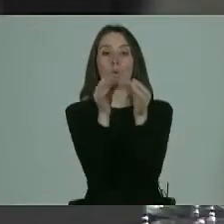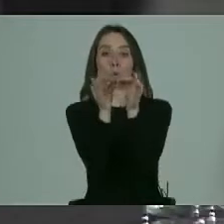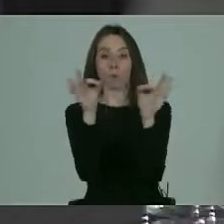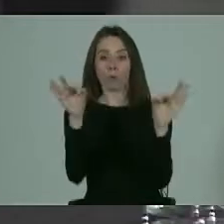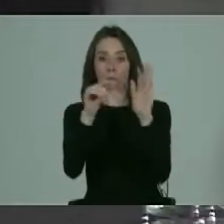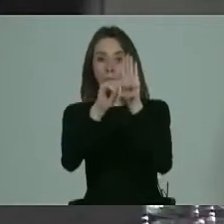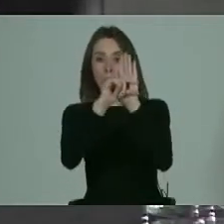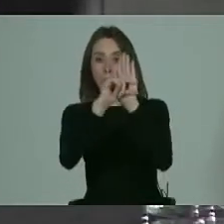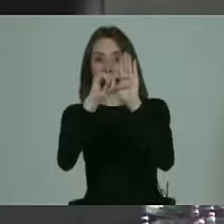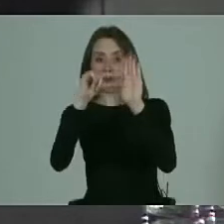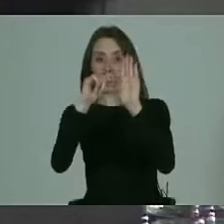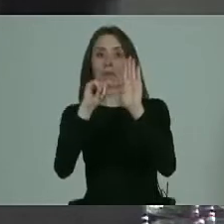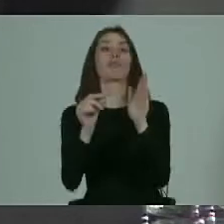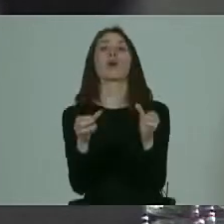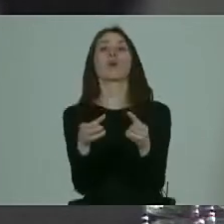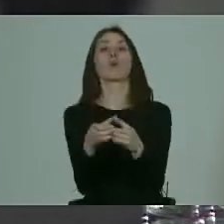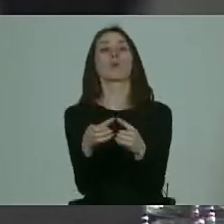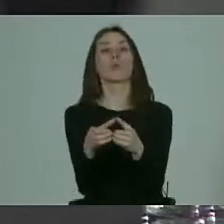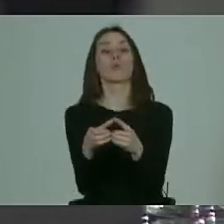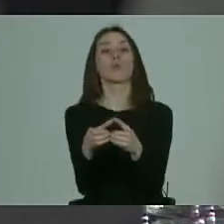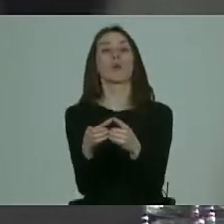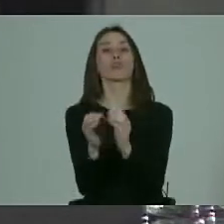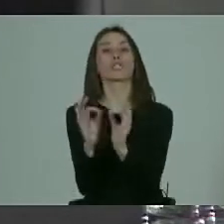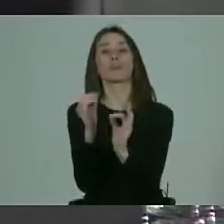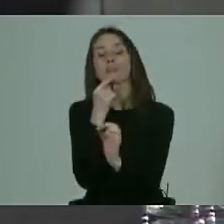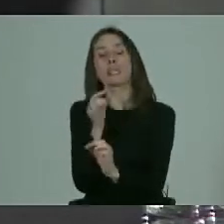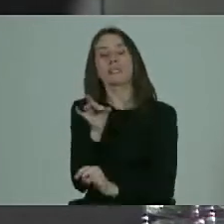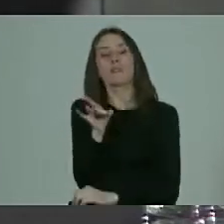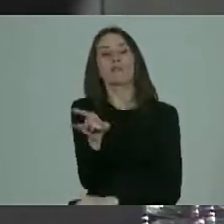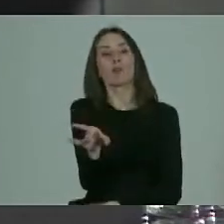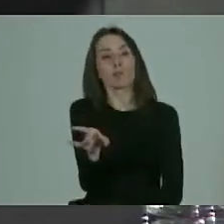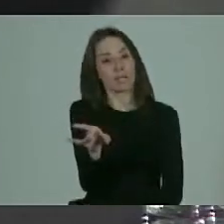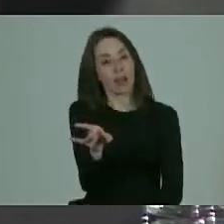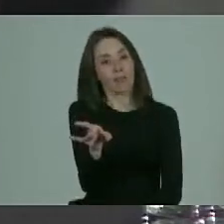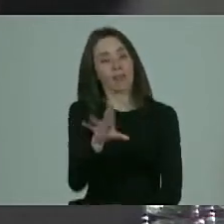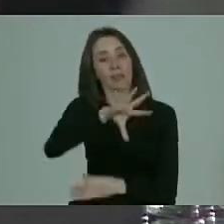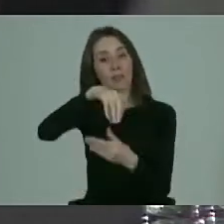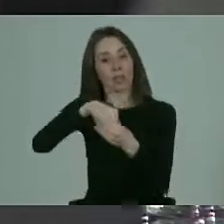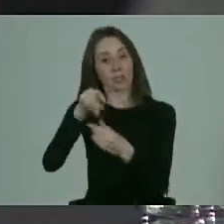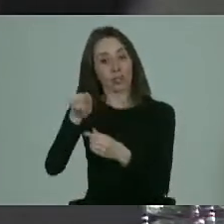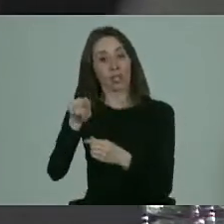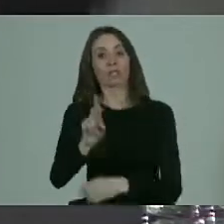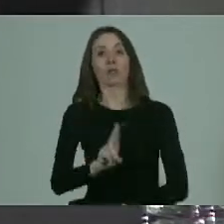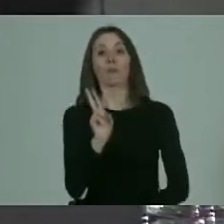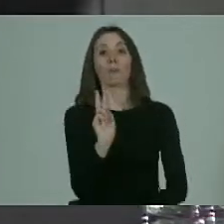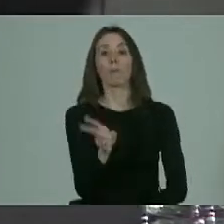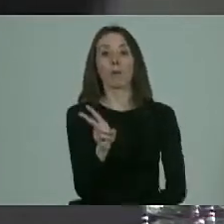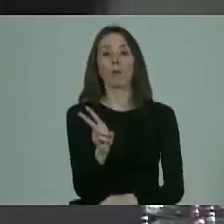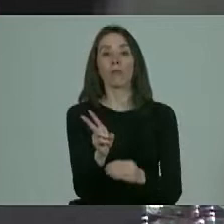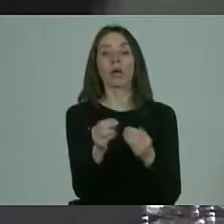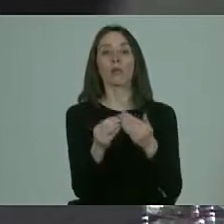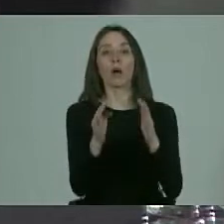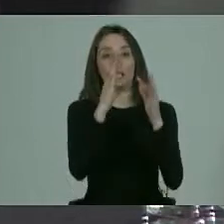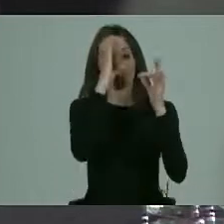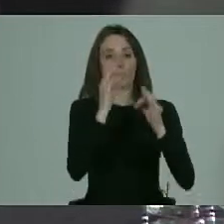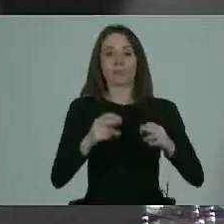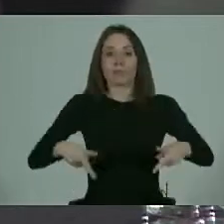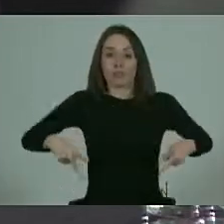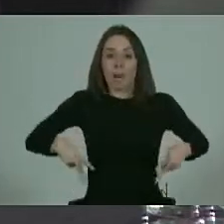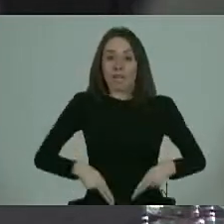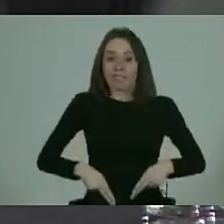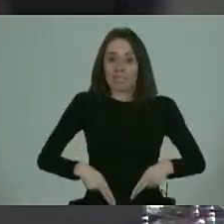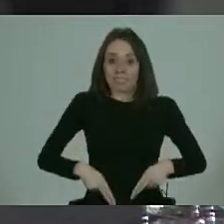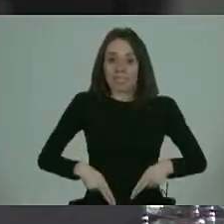específico respecto a los grupos que son especialmente vulnerables. Dentro de ello está la prohibición de cualquier medida de esterilización